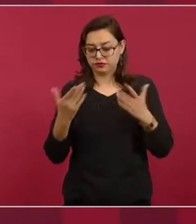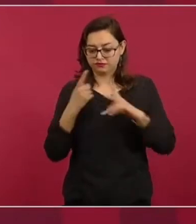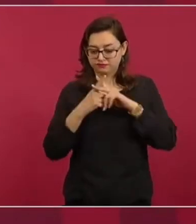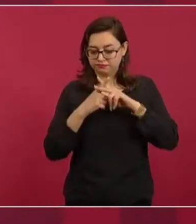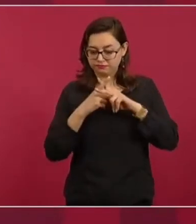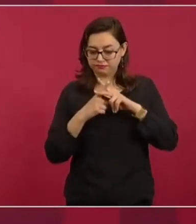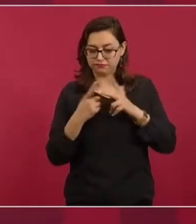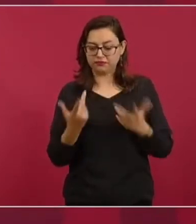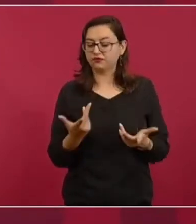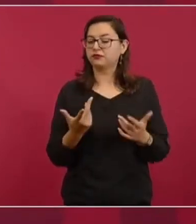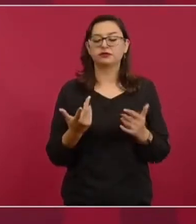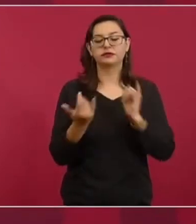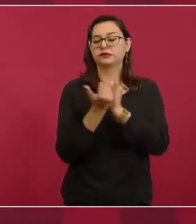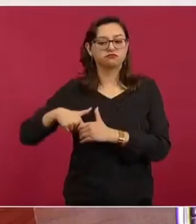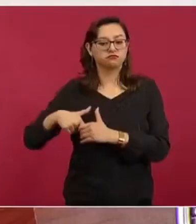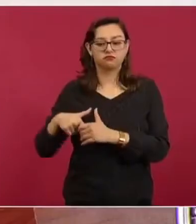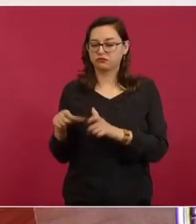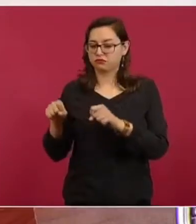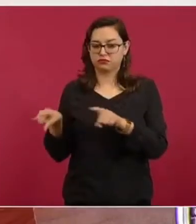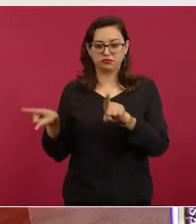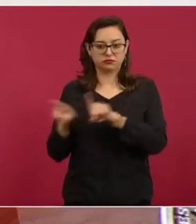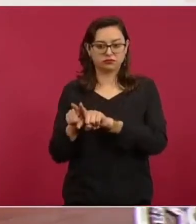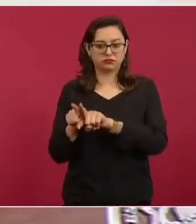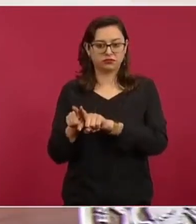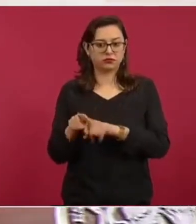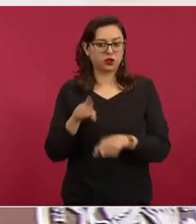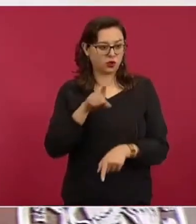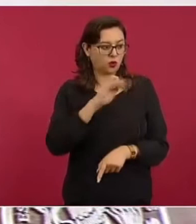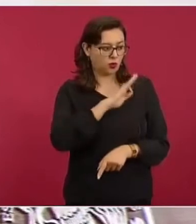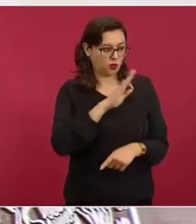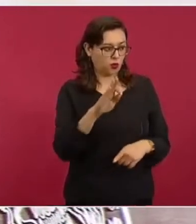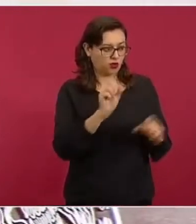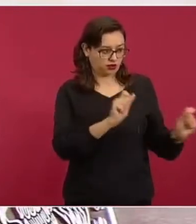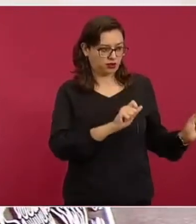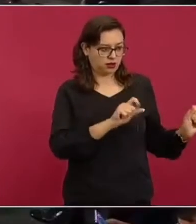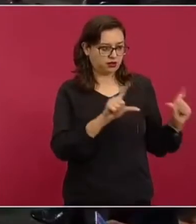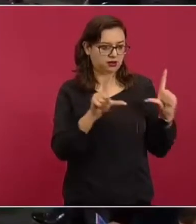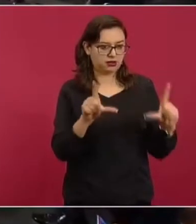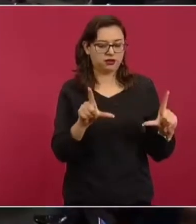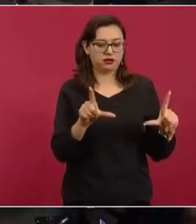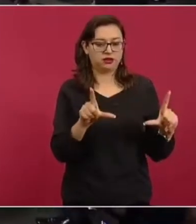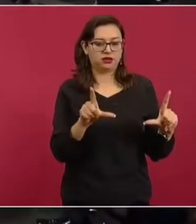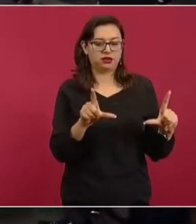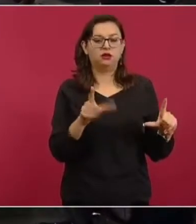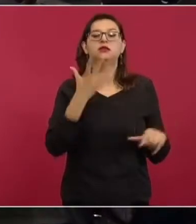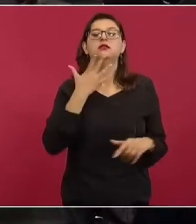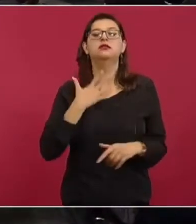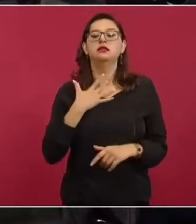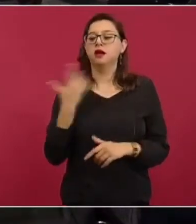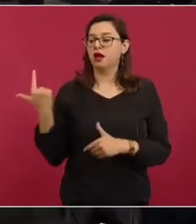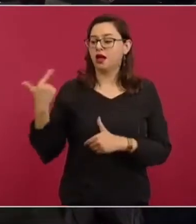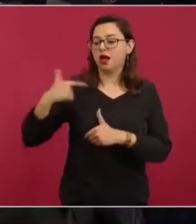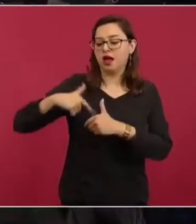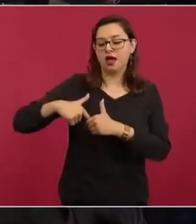con las gasolinas, ustedes se dan cuenta. A ver, ¿por qué no pone el precio de la gasolina,